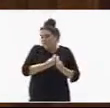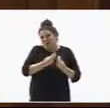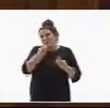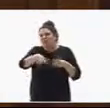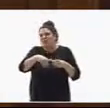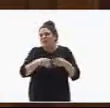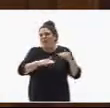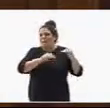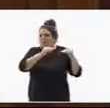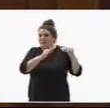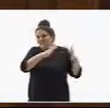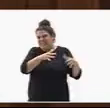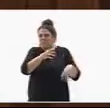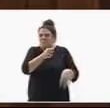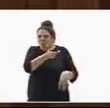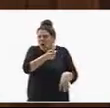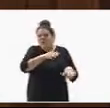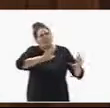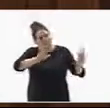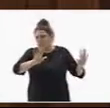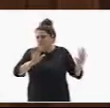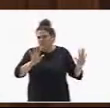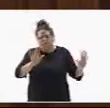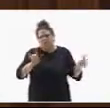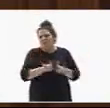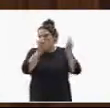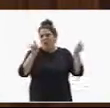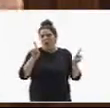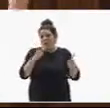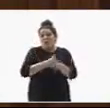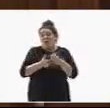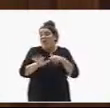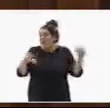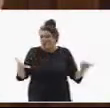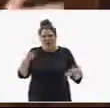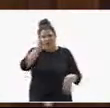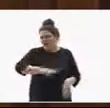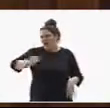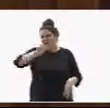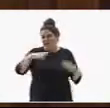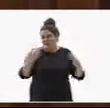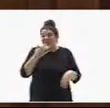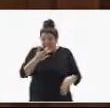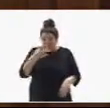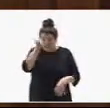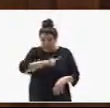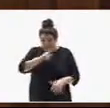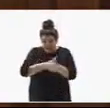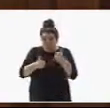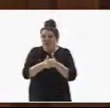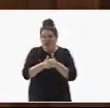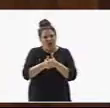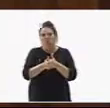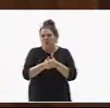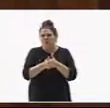altura de mira, lo primero debe ser Canarias. Sólo así podremos evitar lo que nos viene de la mano de este